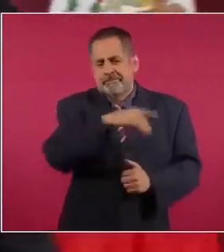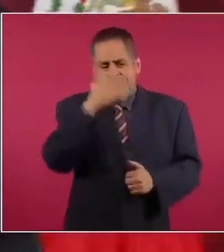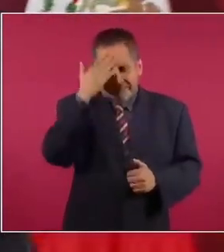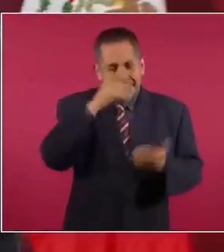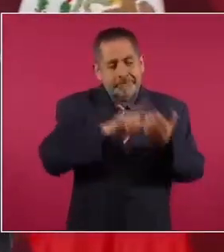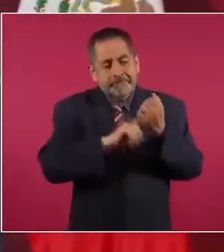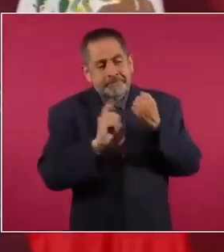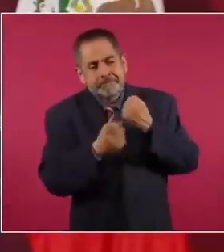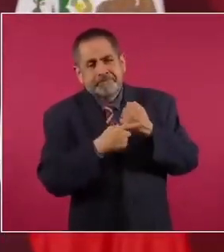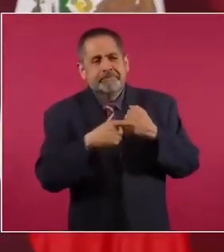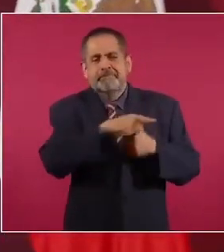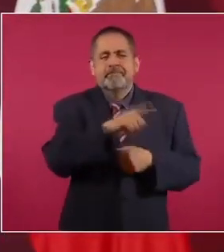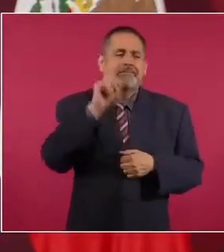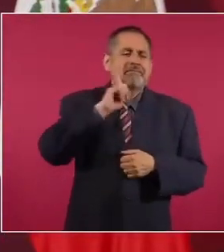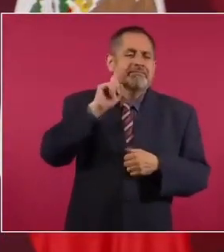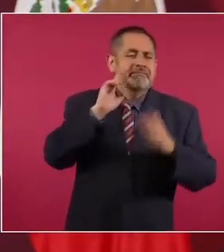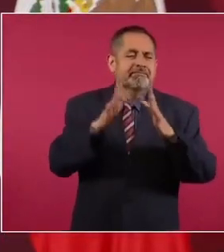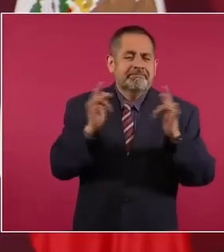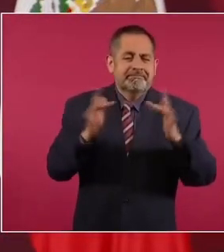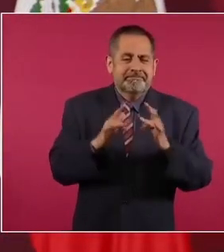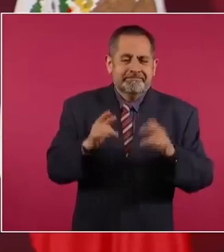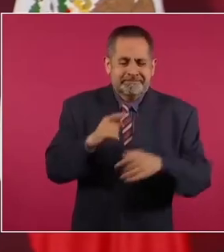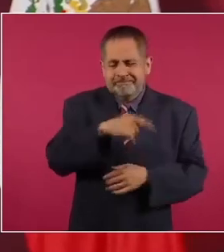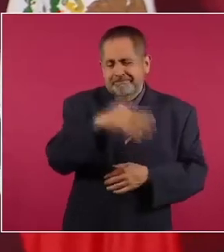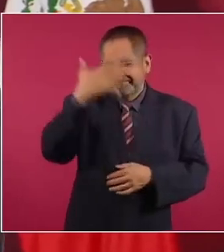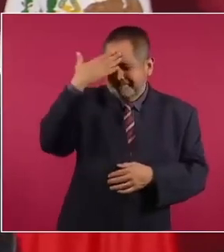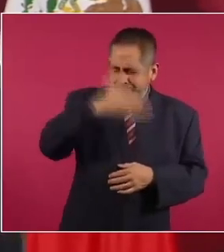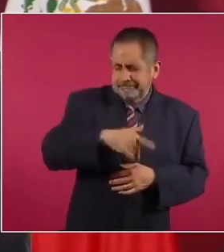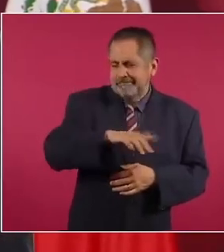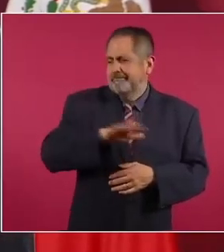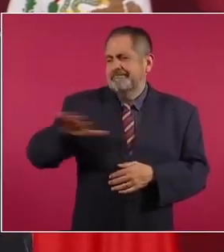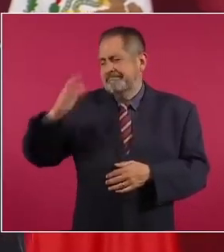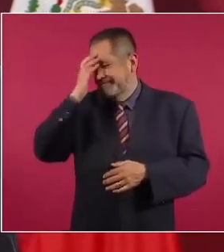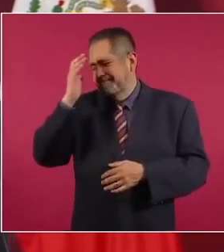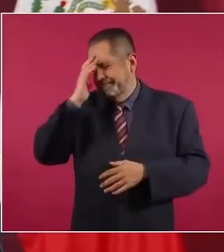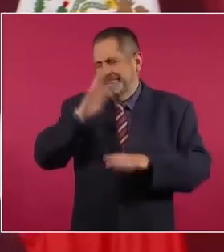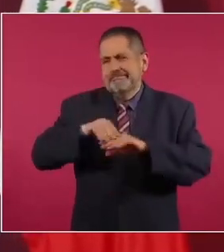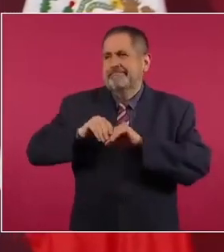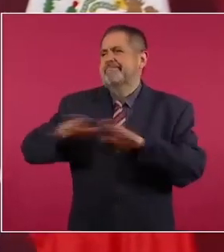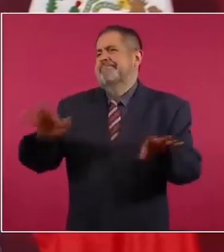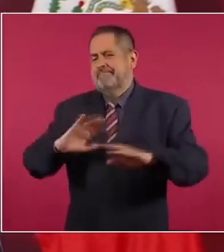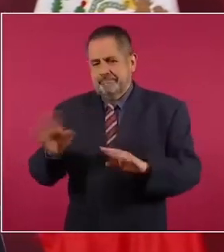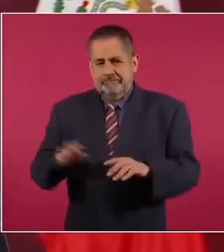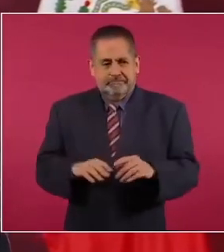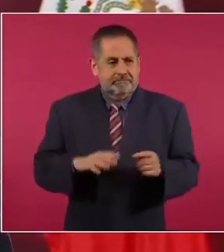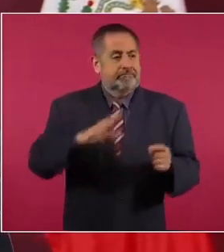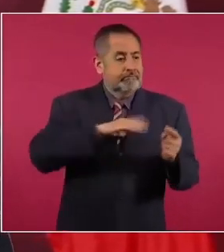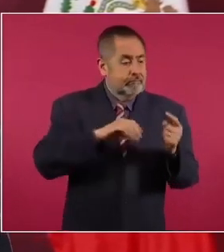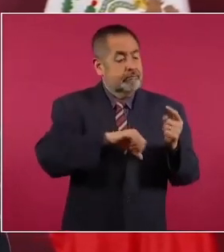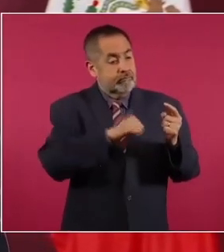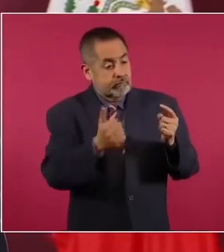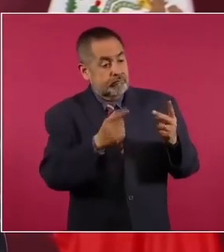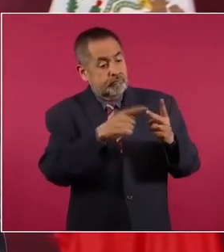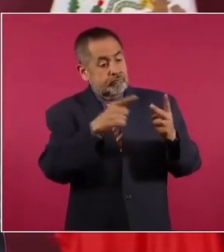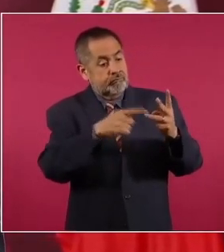de Florencia, ya esa ya es conocida, pero sí hay otras,